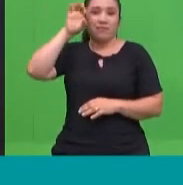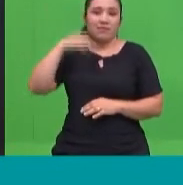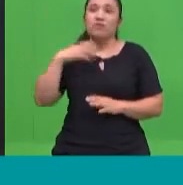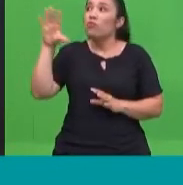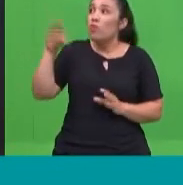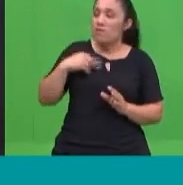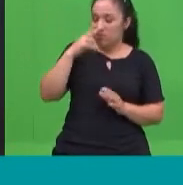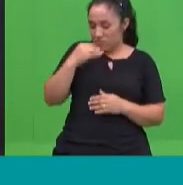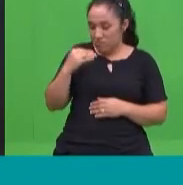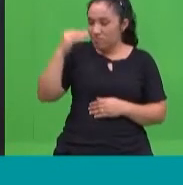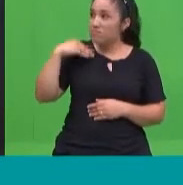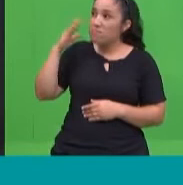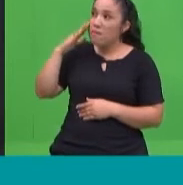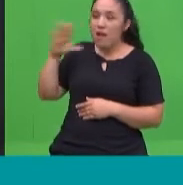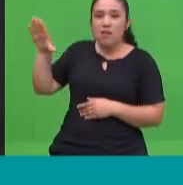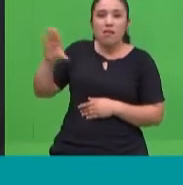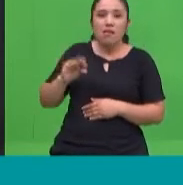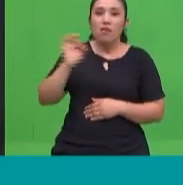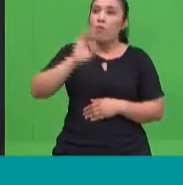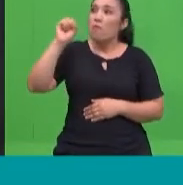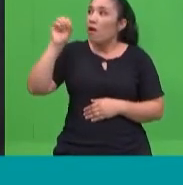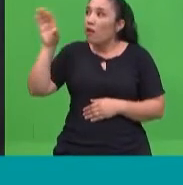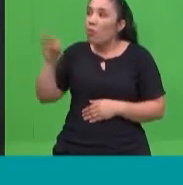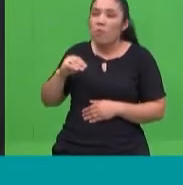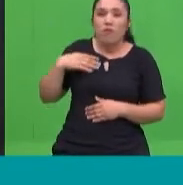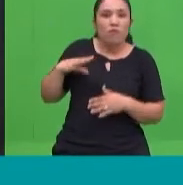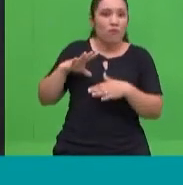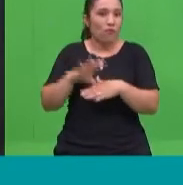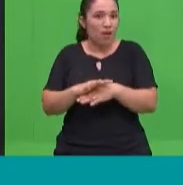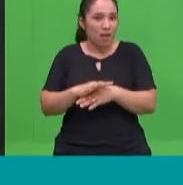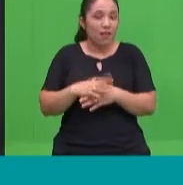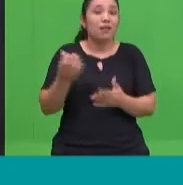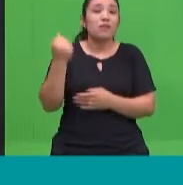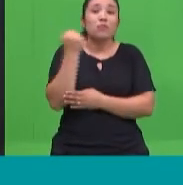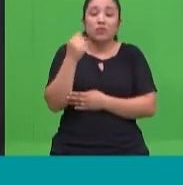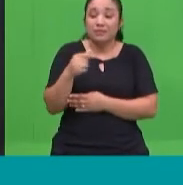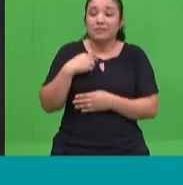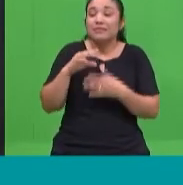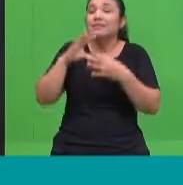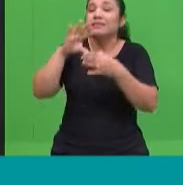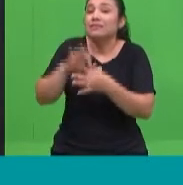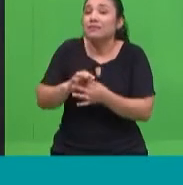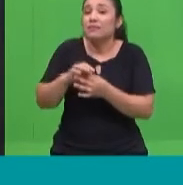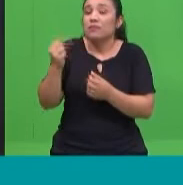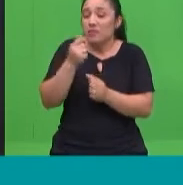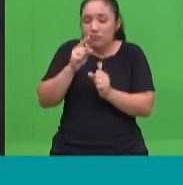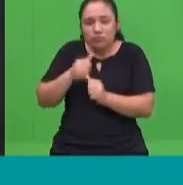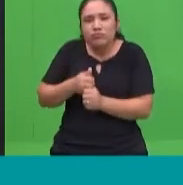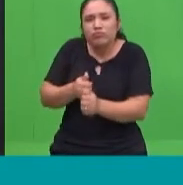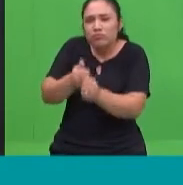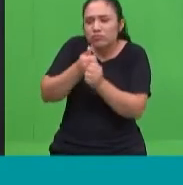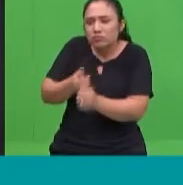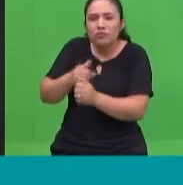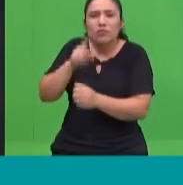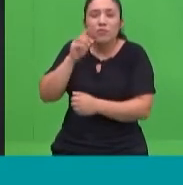Salud, educación, vivienda, vestimenta, recreación. No estamos solo para eso. A eso debemos complementar ese acompañamiento emocional, ese